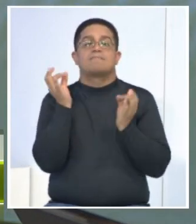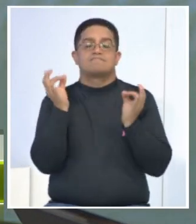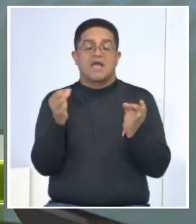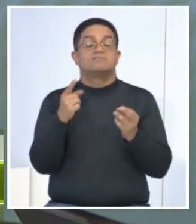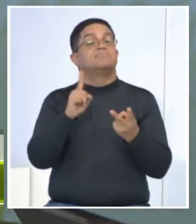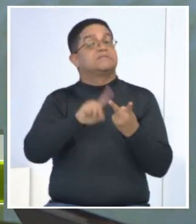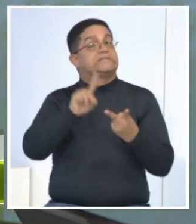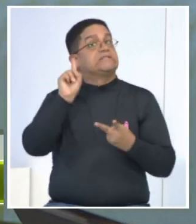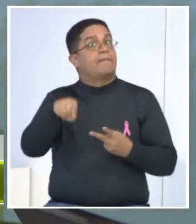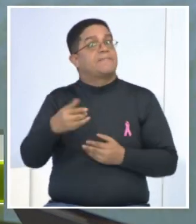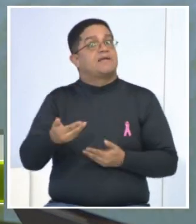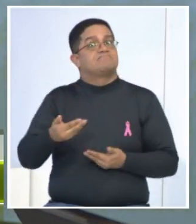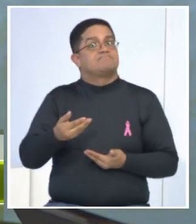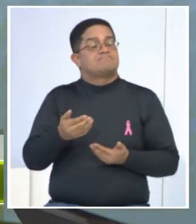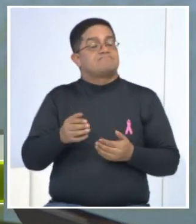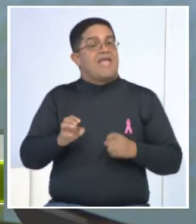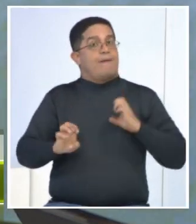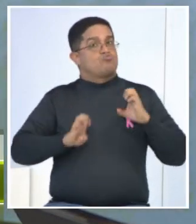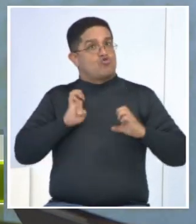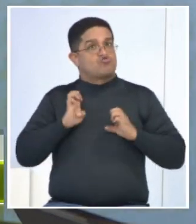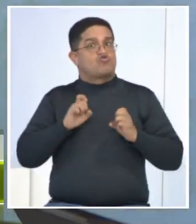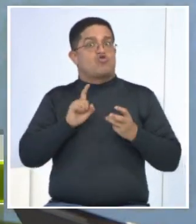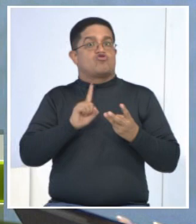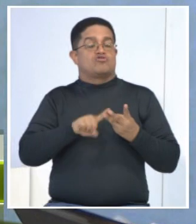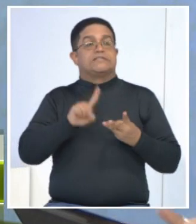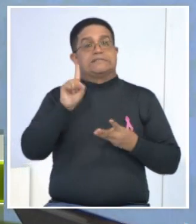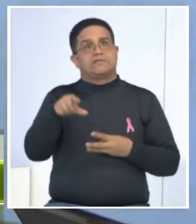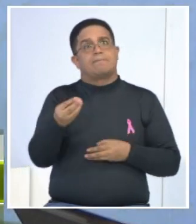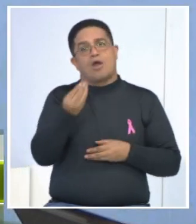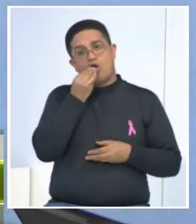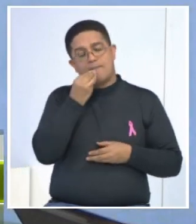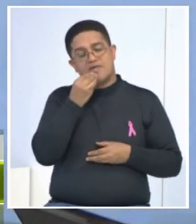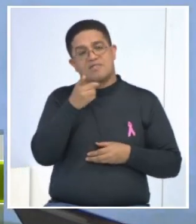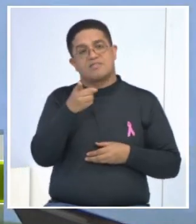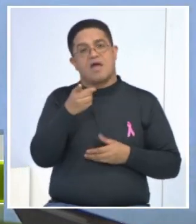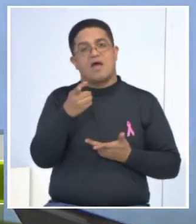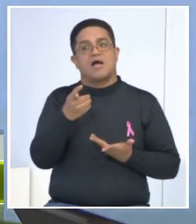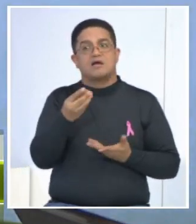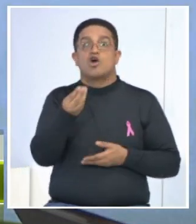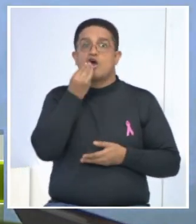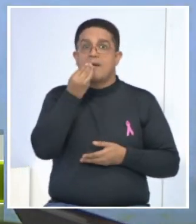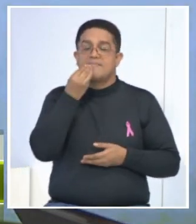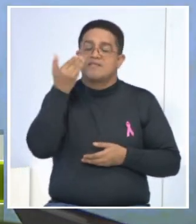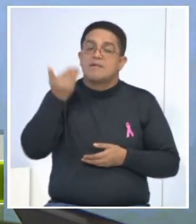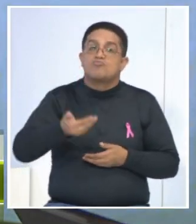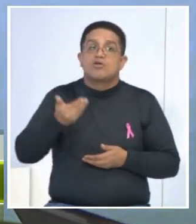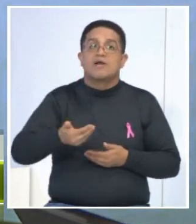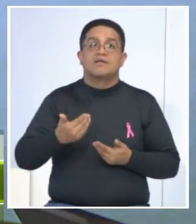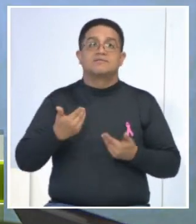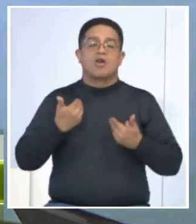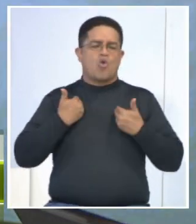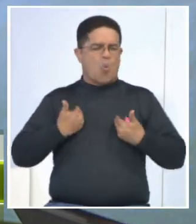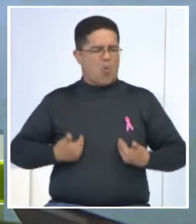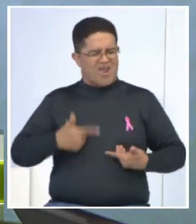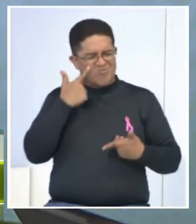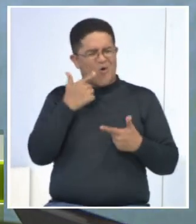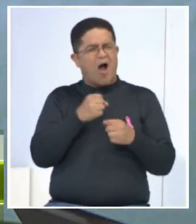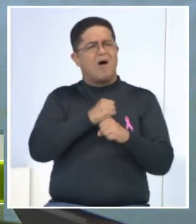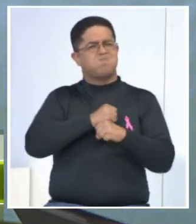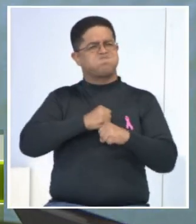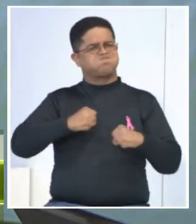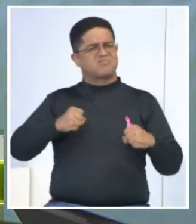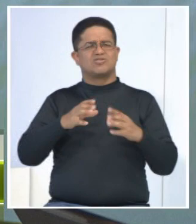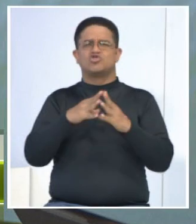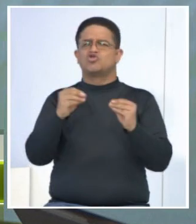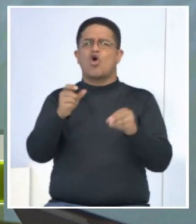emociones como la alimentación, yo pienso que la medicina del futuro va para la alimentación, los cuerpos de las mujeres están inflamados, bueno, de los seres